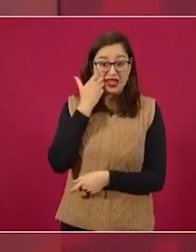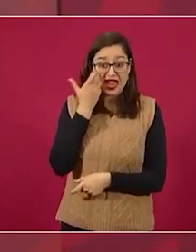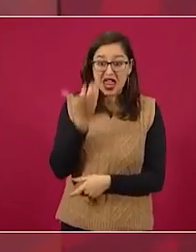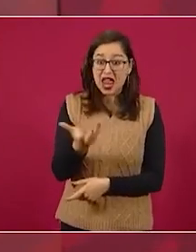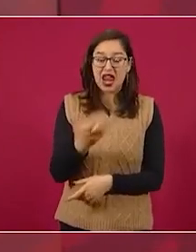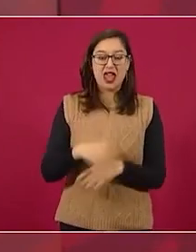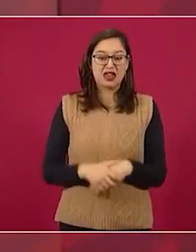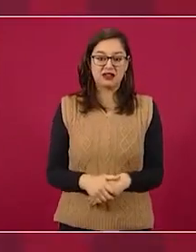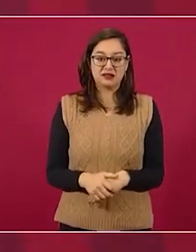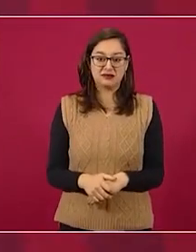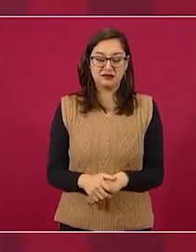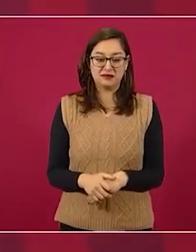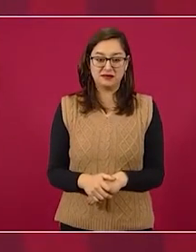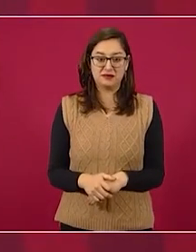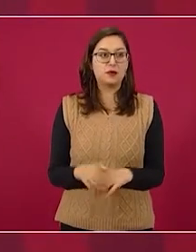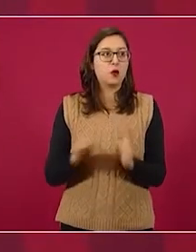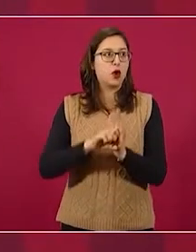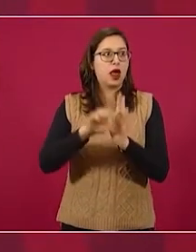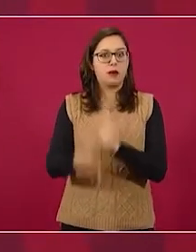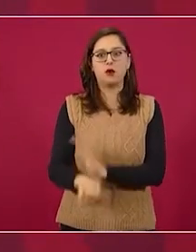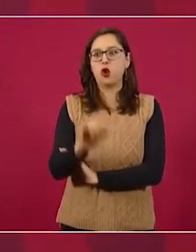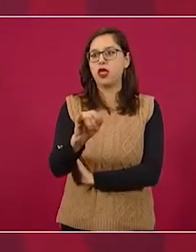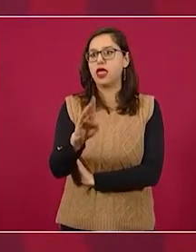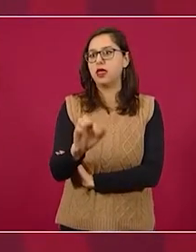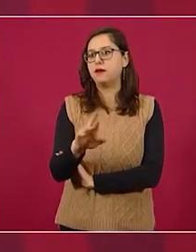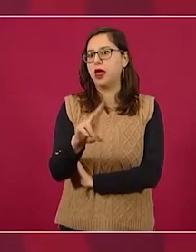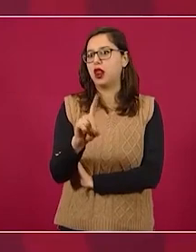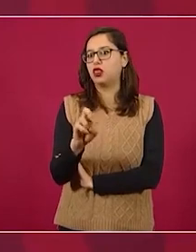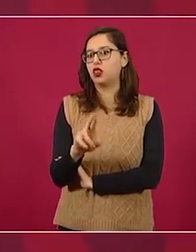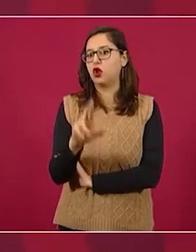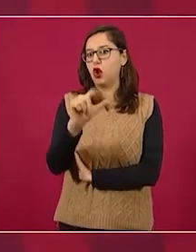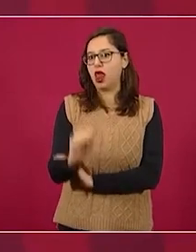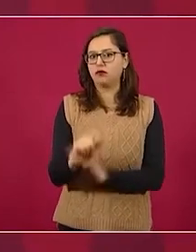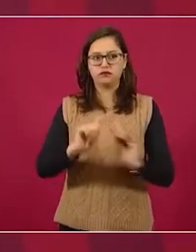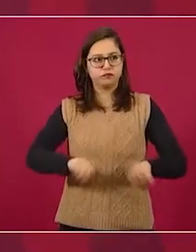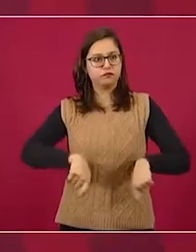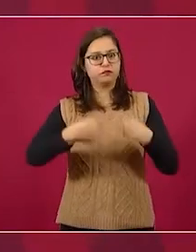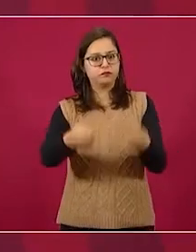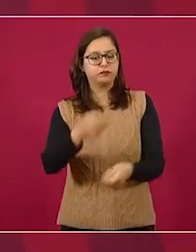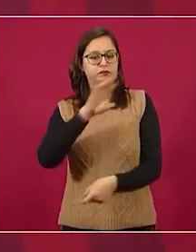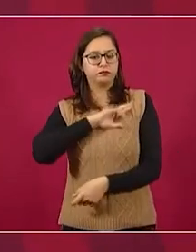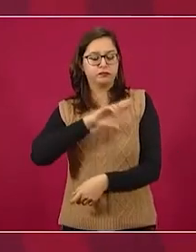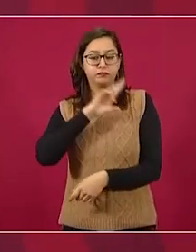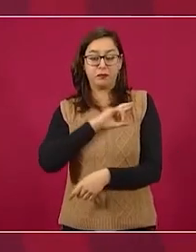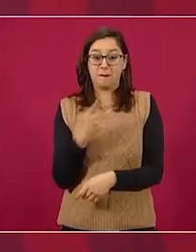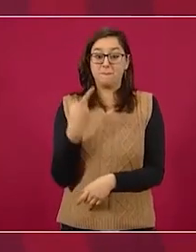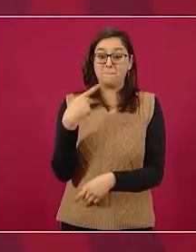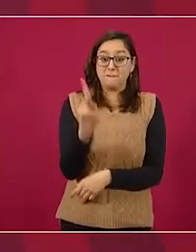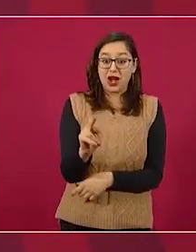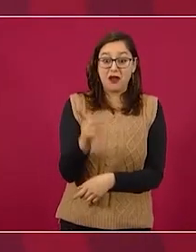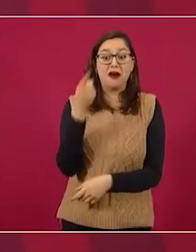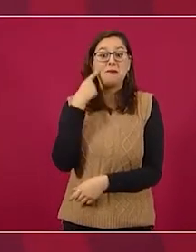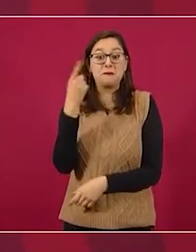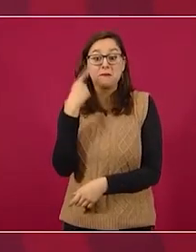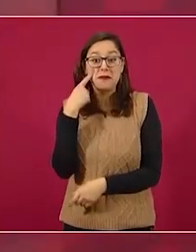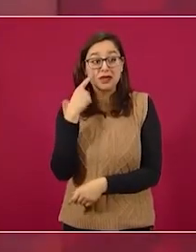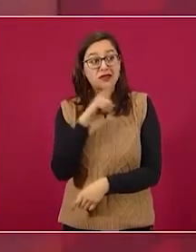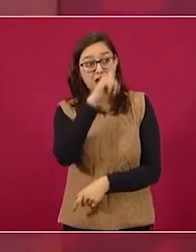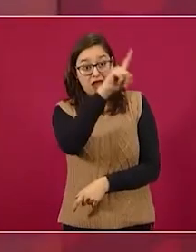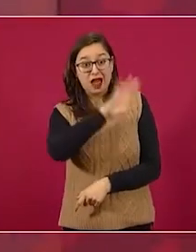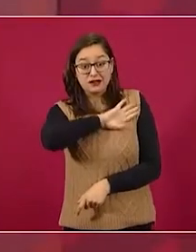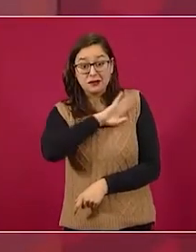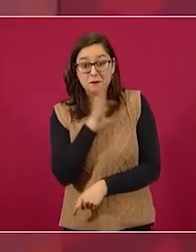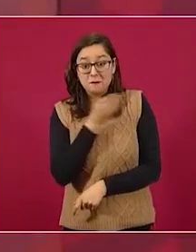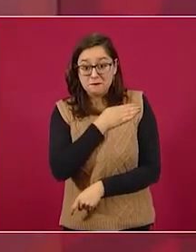que el año pasado y hasta la fecha en España, donde domina Iberdrola,